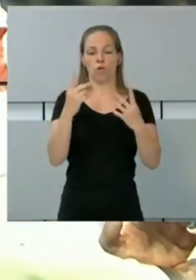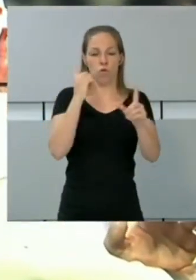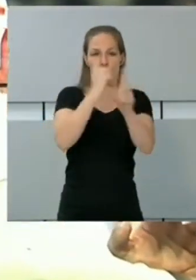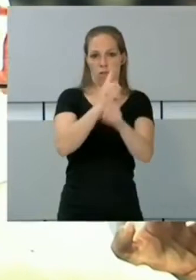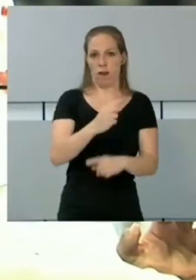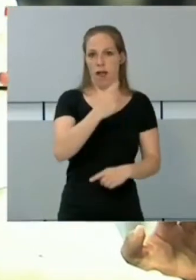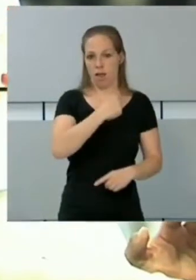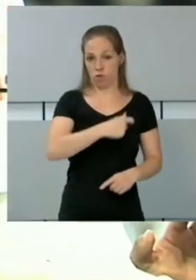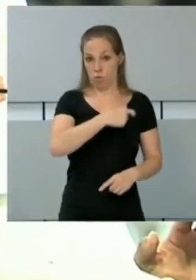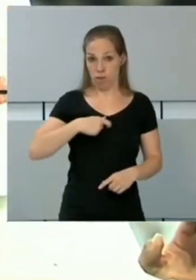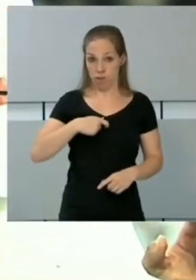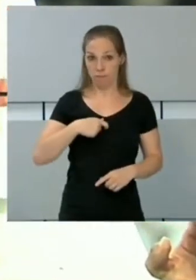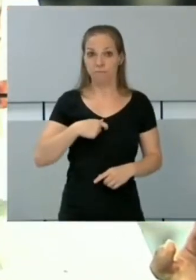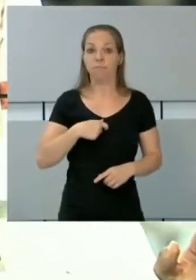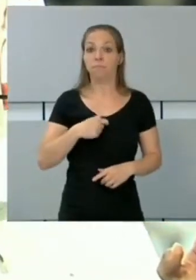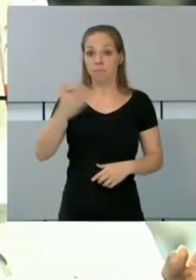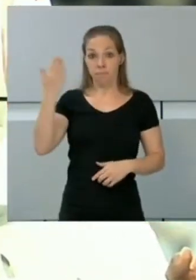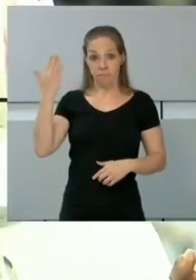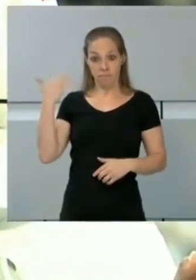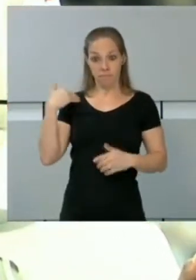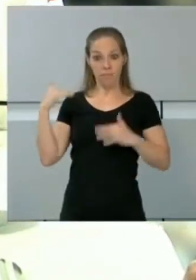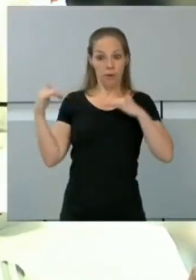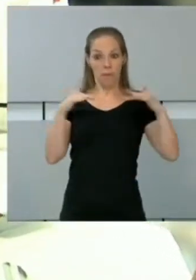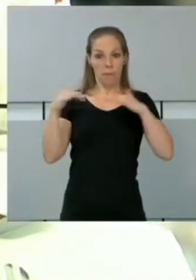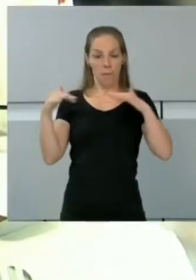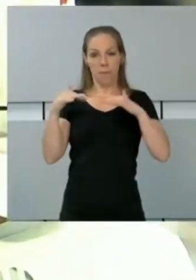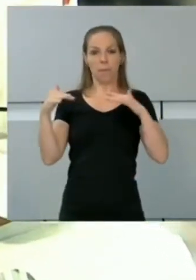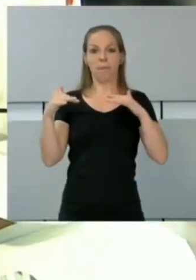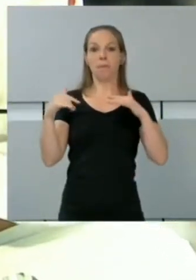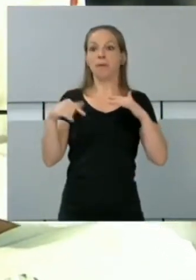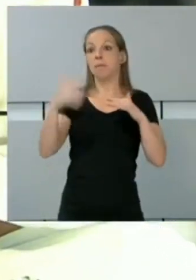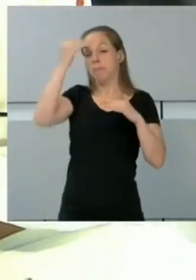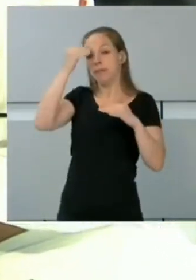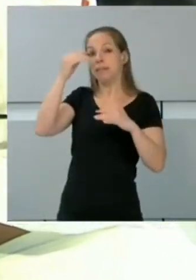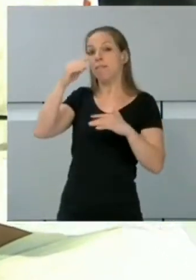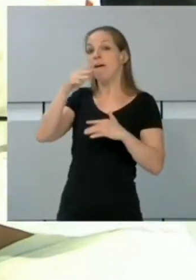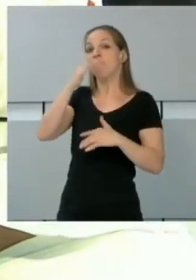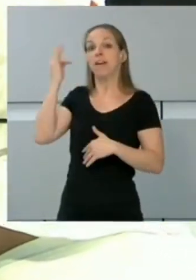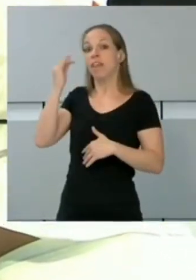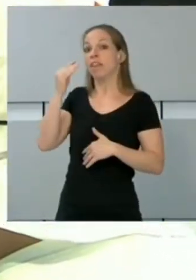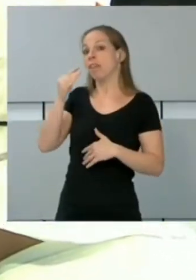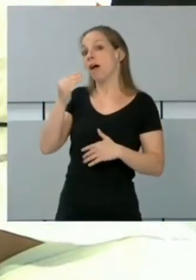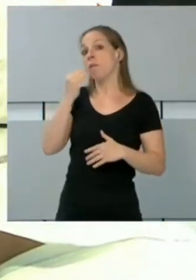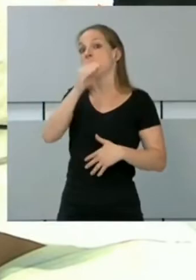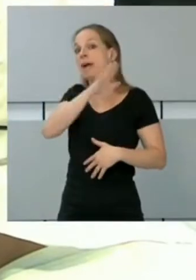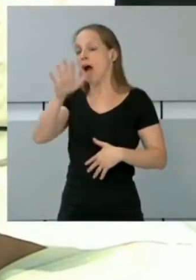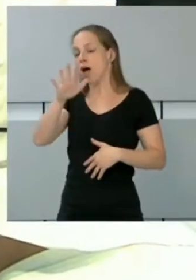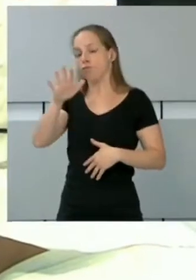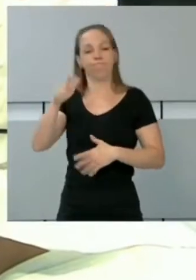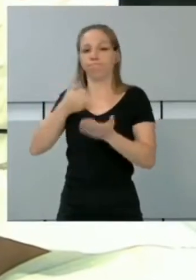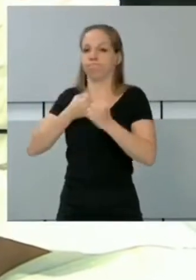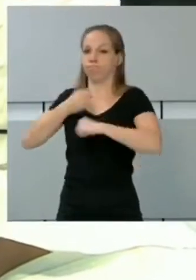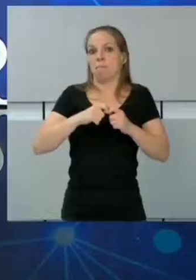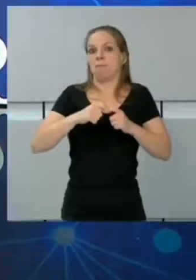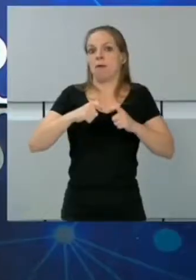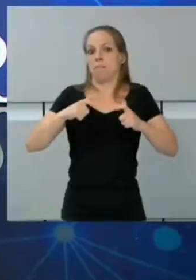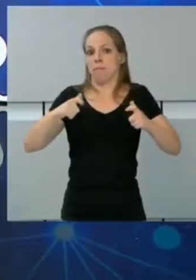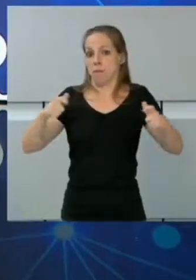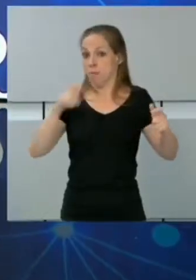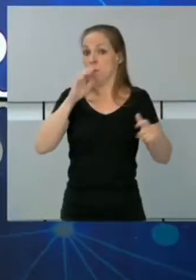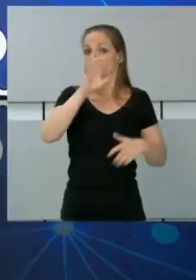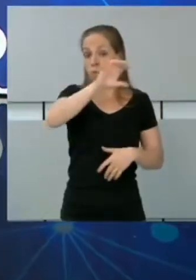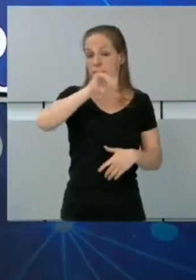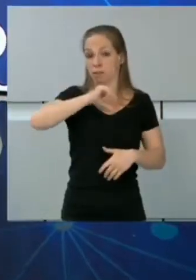selección que viene eufórica después de ganar a la que se perfilaba como la clara favorita, Francia, que ahora ya está eliminada. Los aficionados... Las